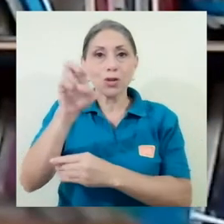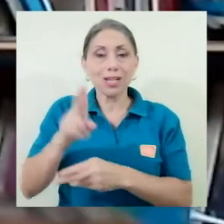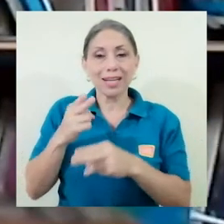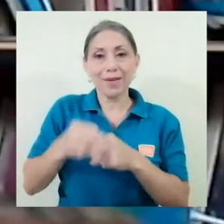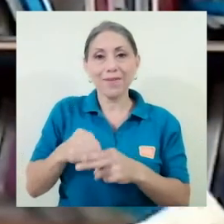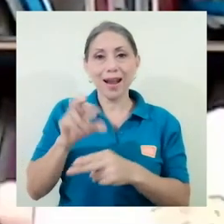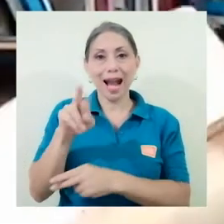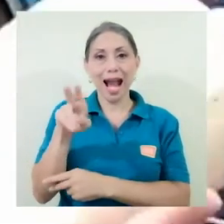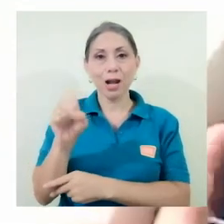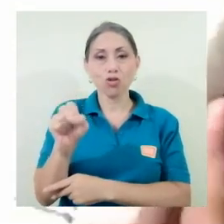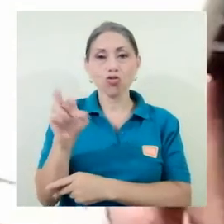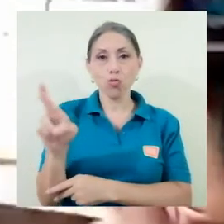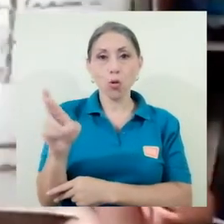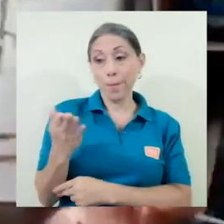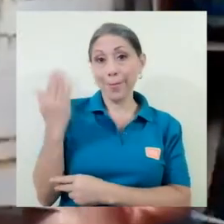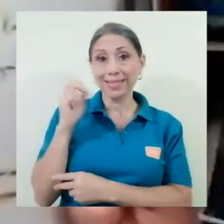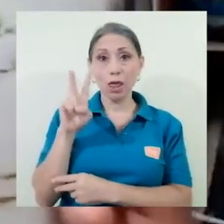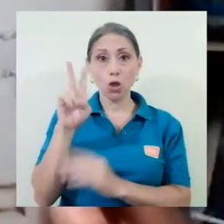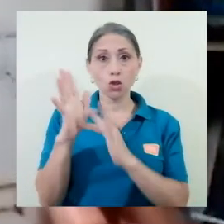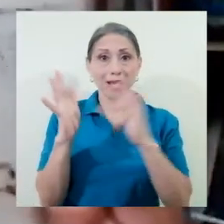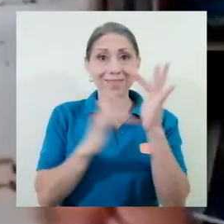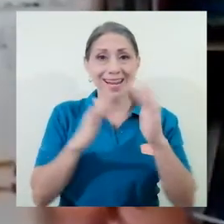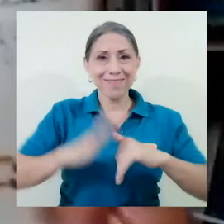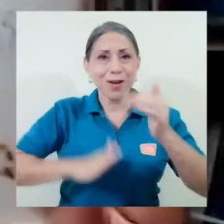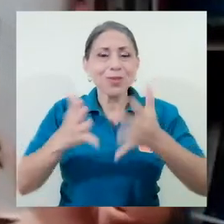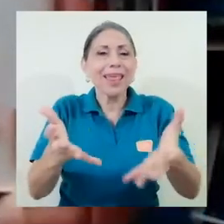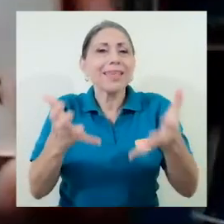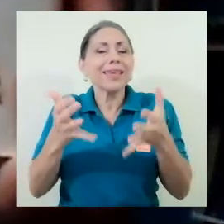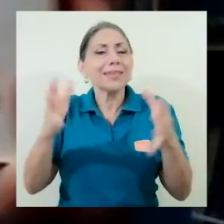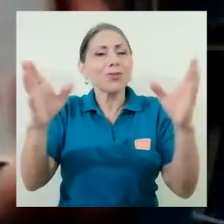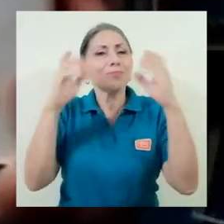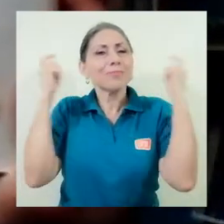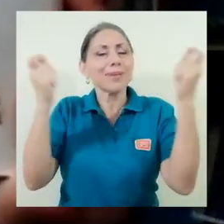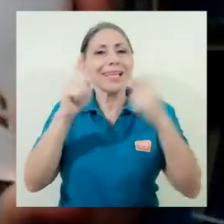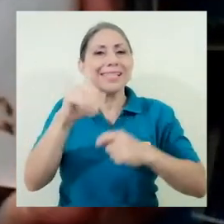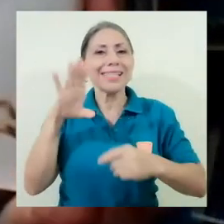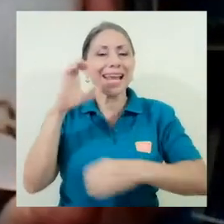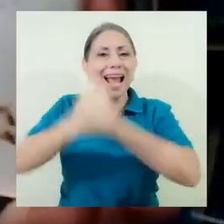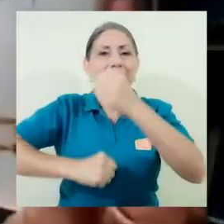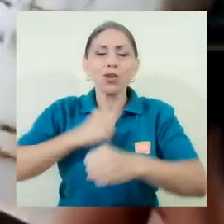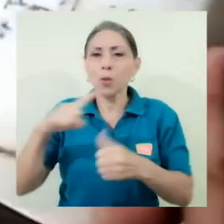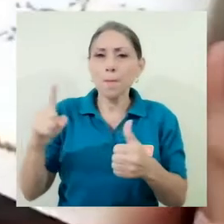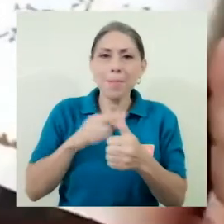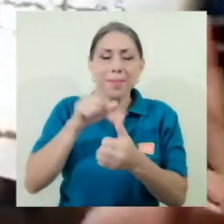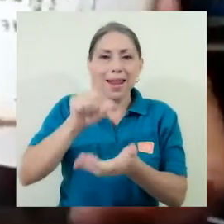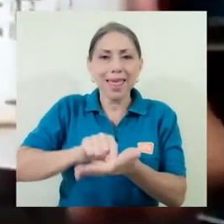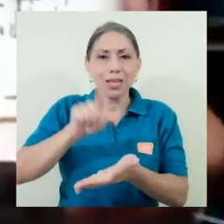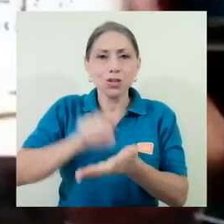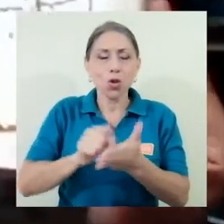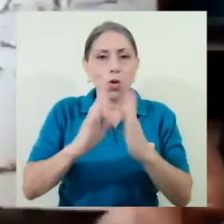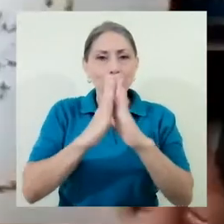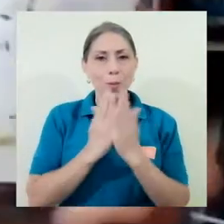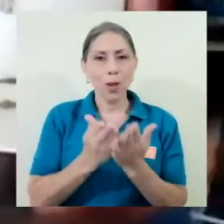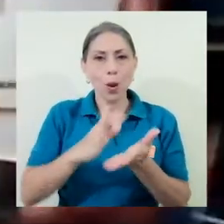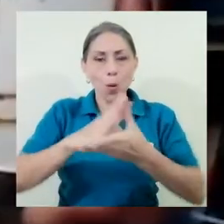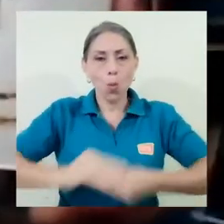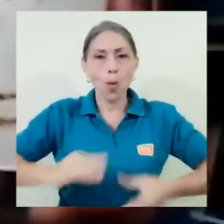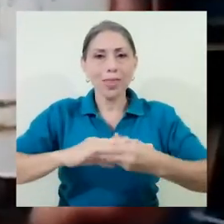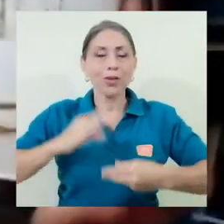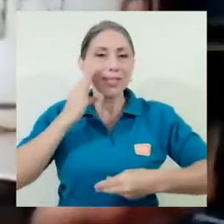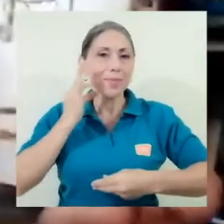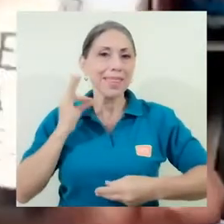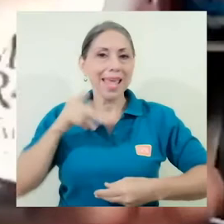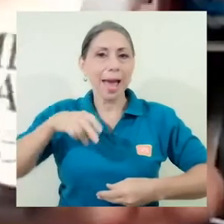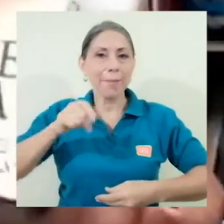pasado 2 de abril la Facultad quiso conmemorar los 100 años de la primera edición de los cuentos de mi tía Panchita, de la